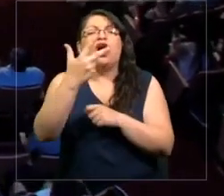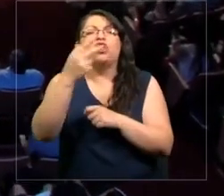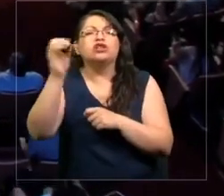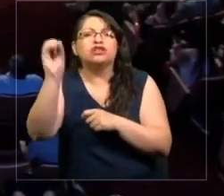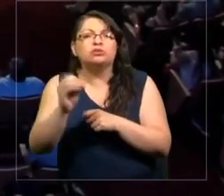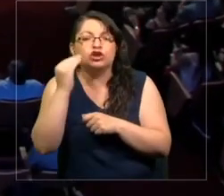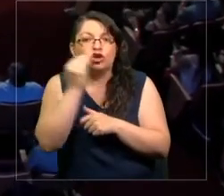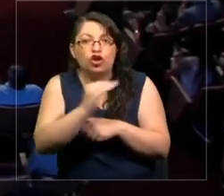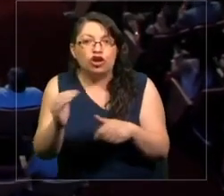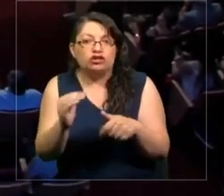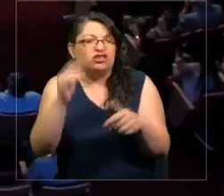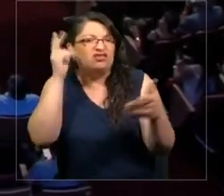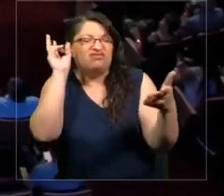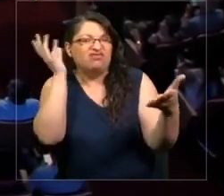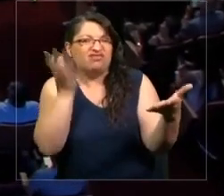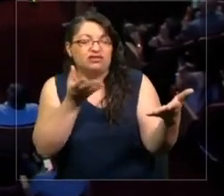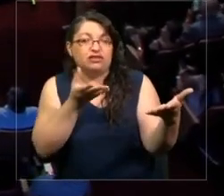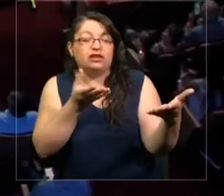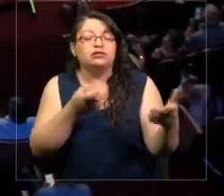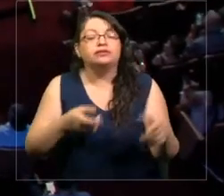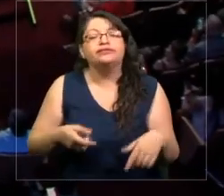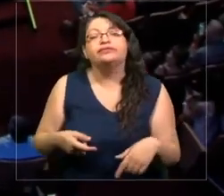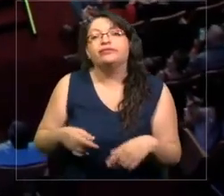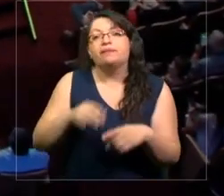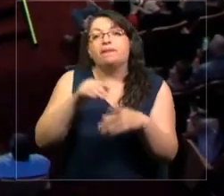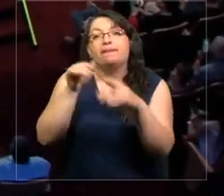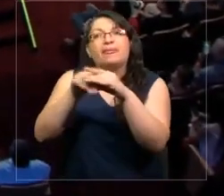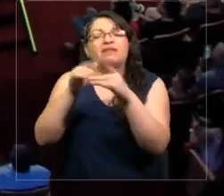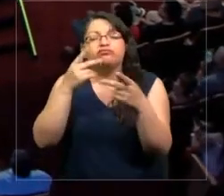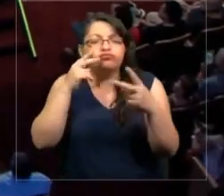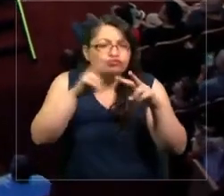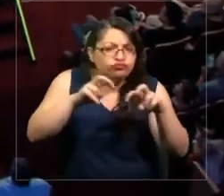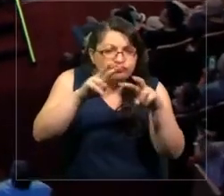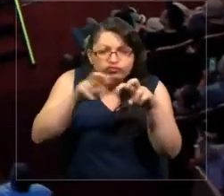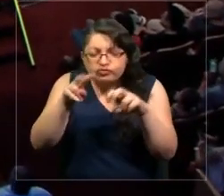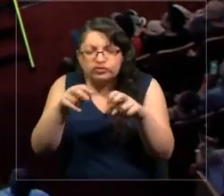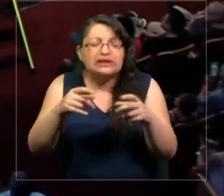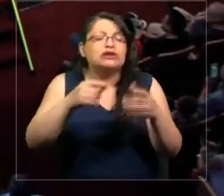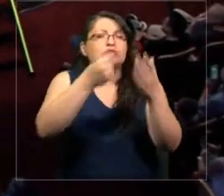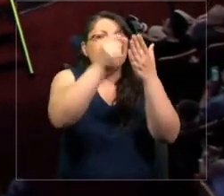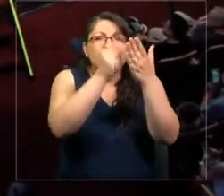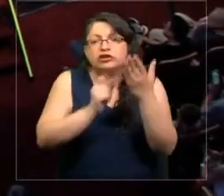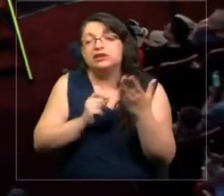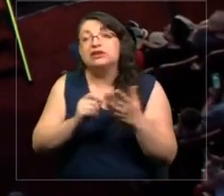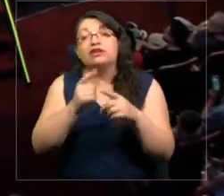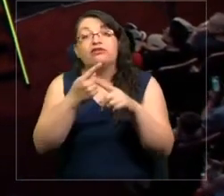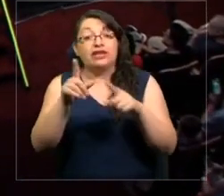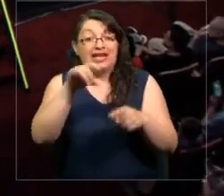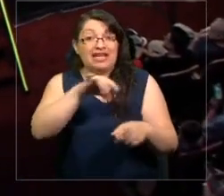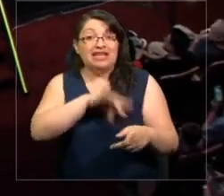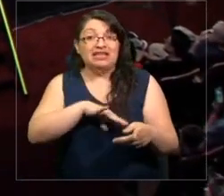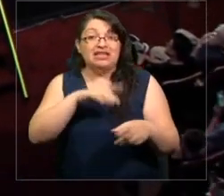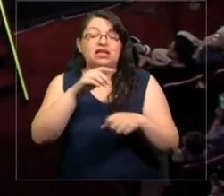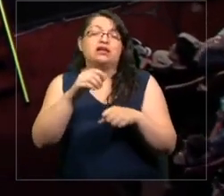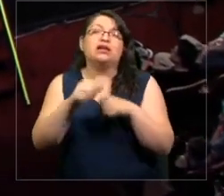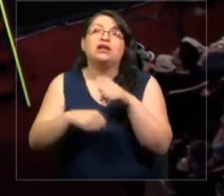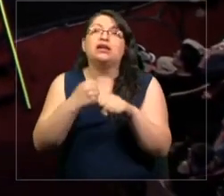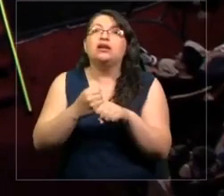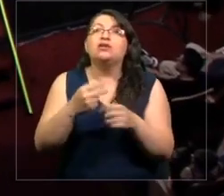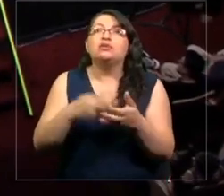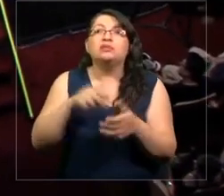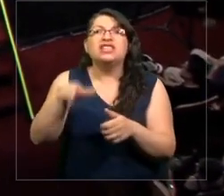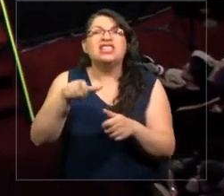Cooperación y el Desarrollo Económico, que hace una serie de evaluaciones, aplicó en Chile en el 2016 una evaluación de adultos en capacidad de lectura.